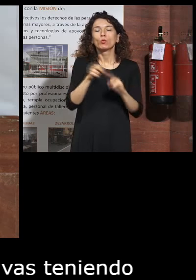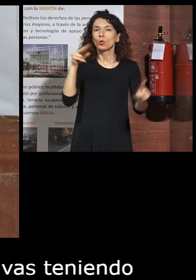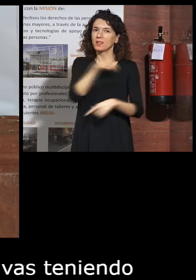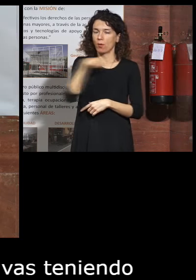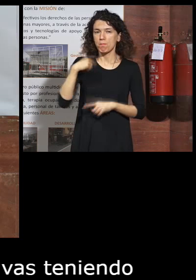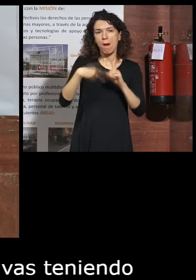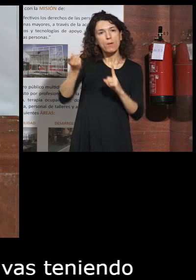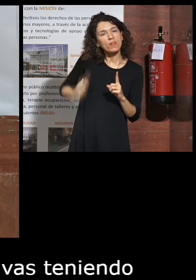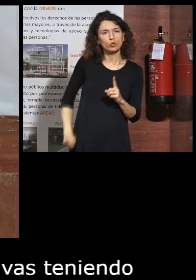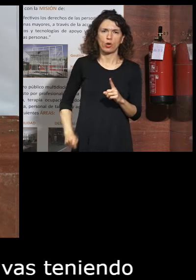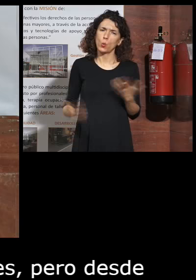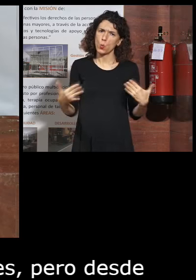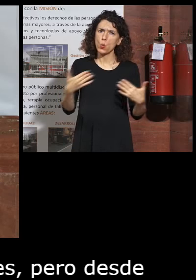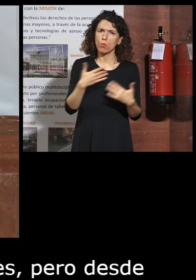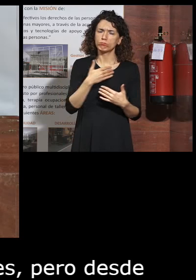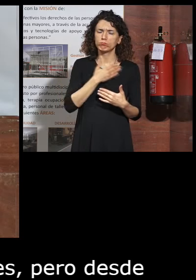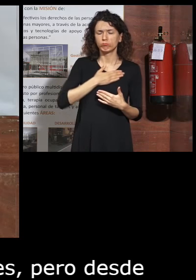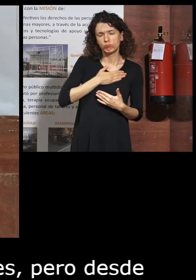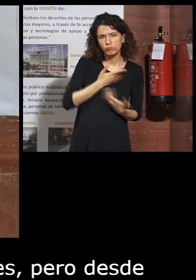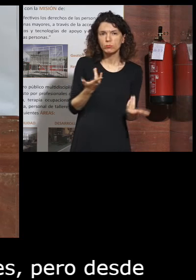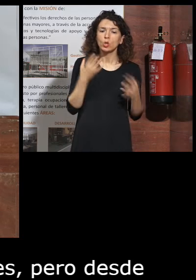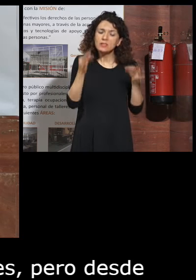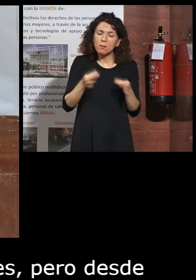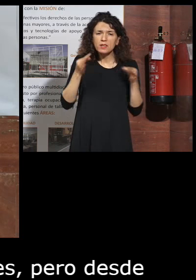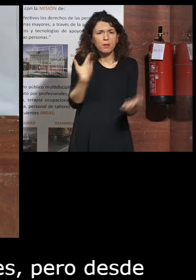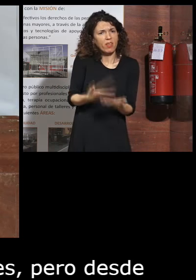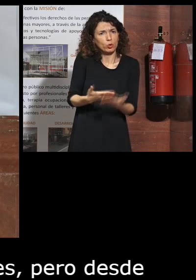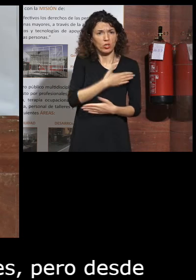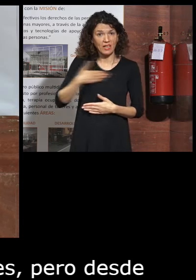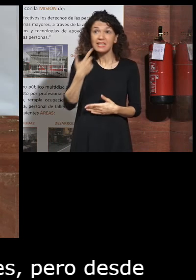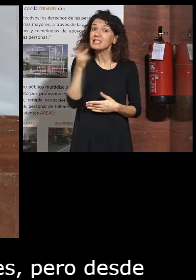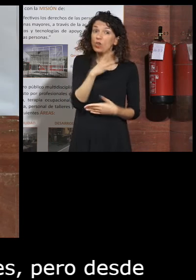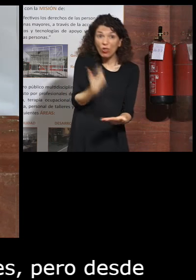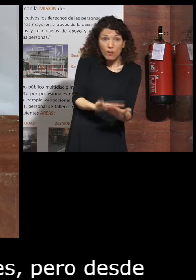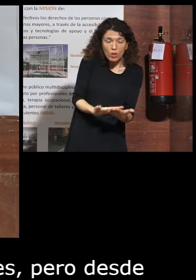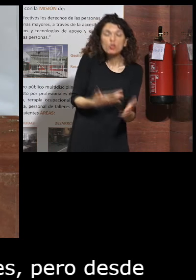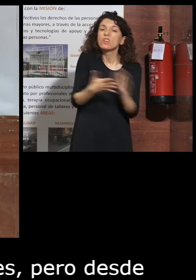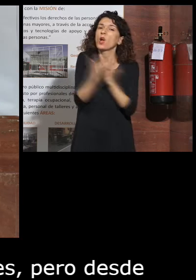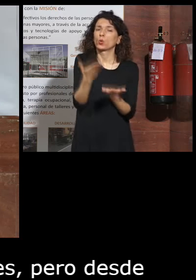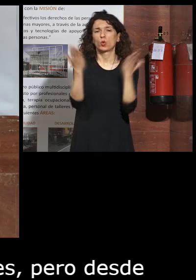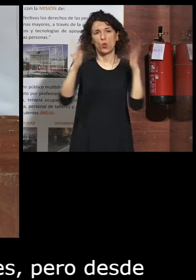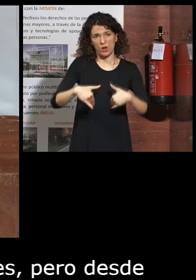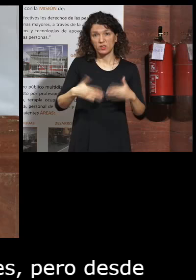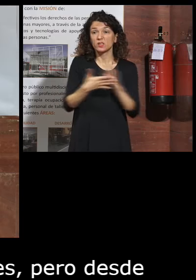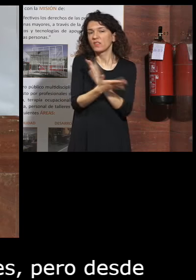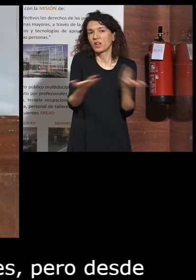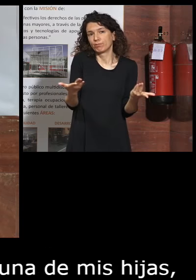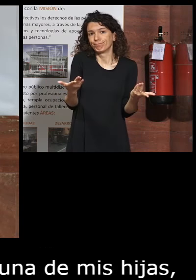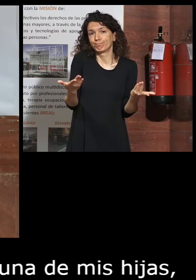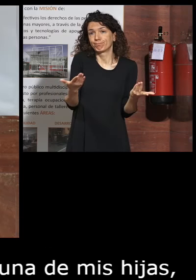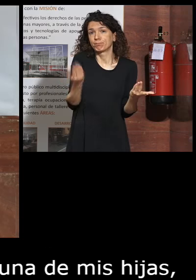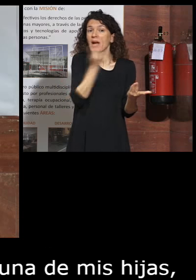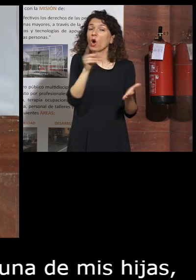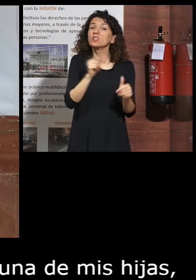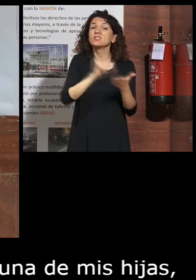y profesional y creo que os lo quiero demostrar además continuamente si puedo y si no lo consigo demostrar sería injusto y no sería desde luego el mejor